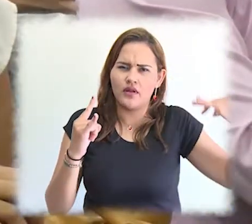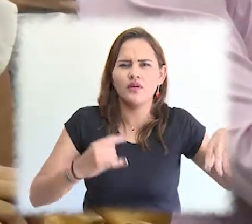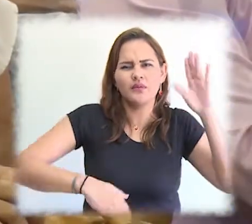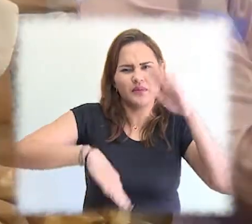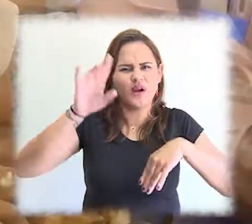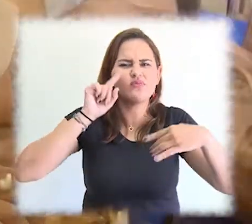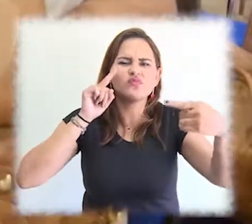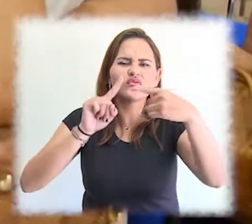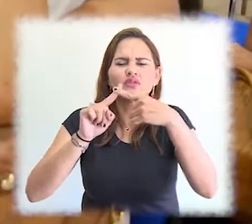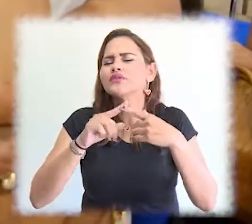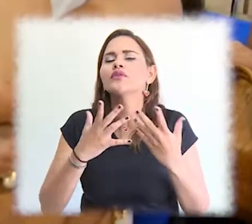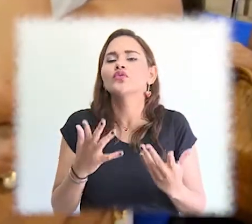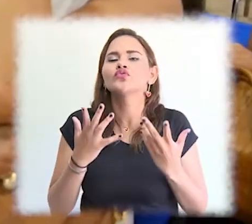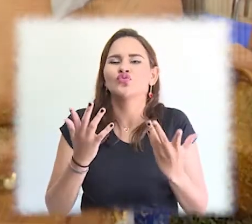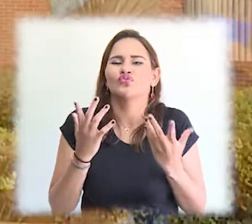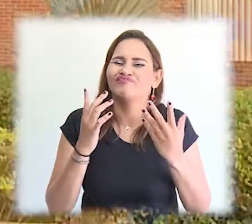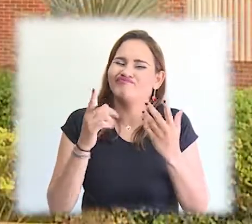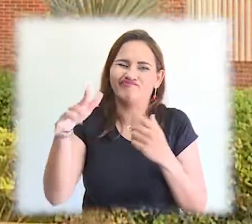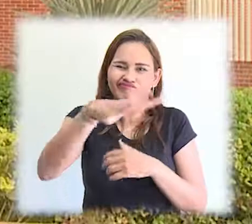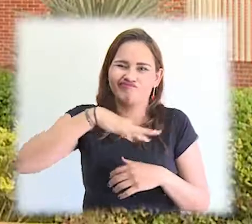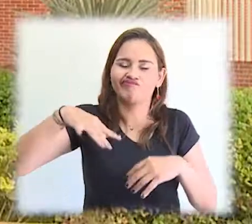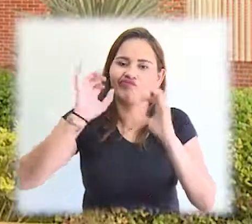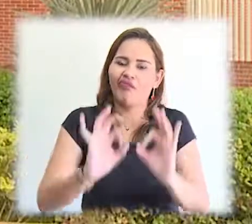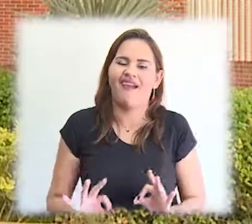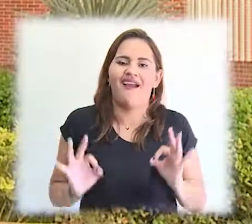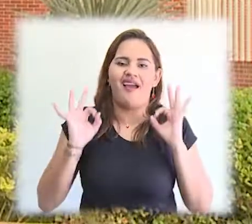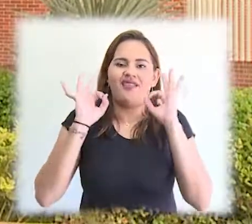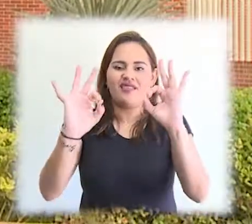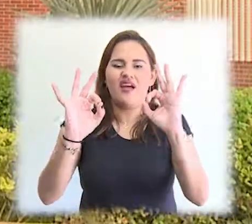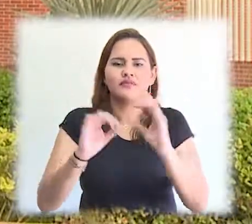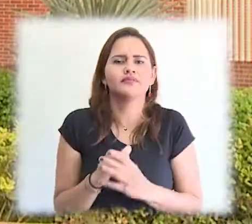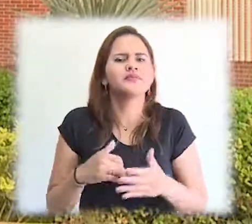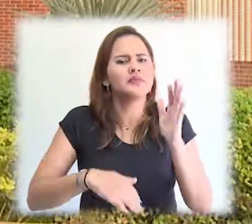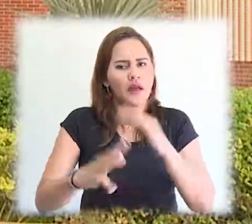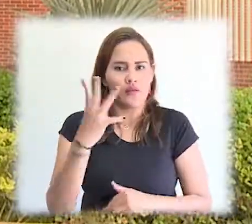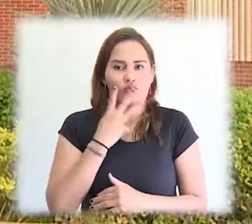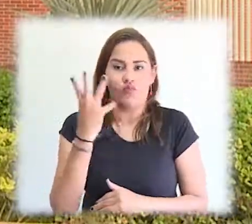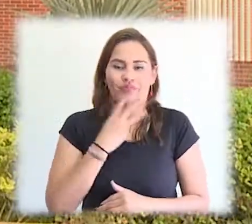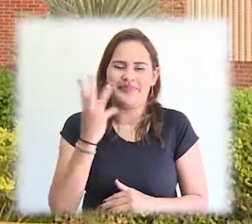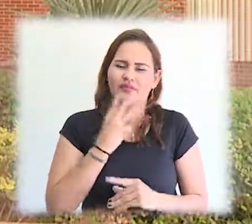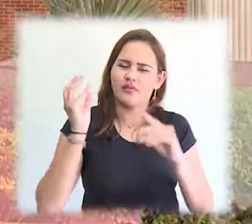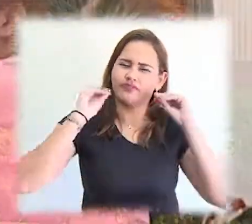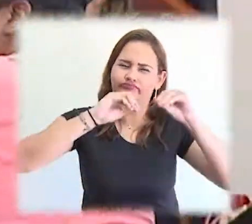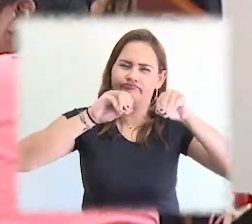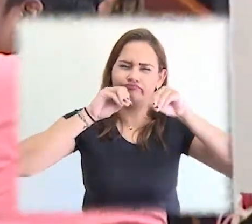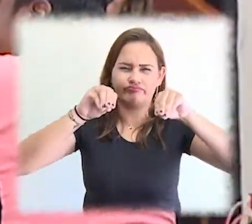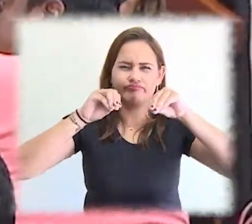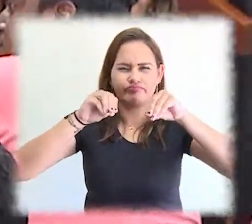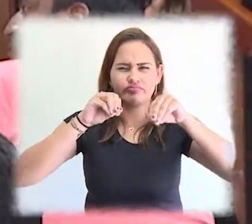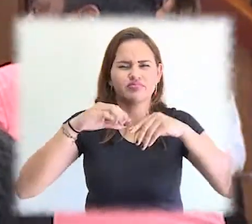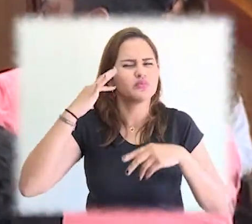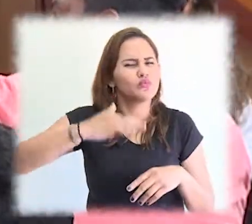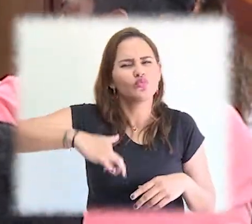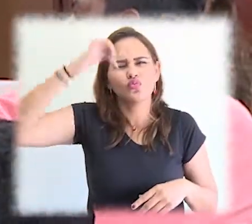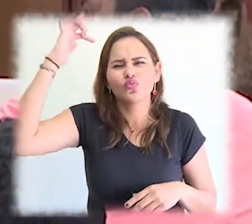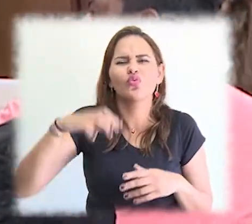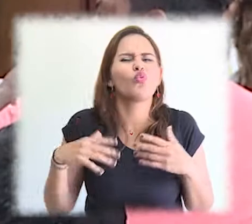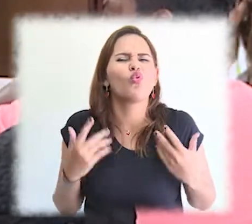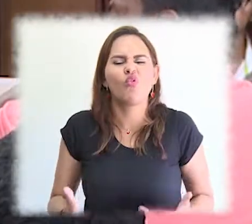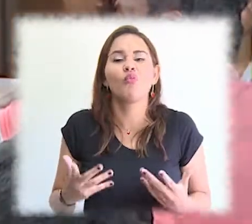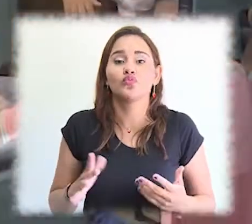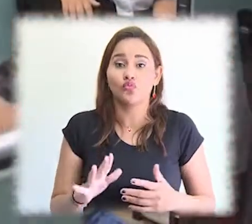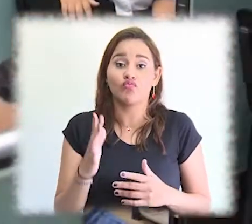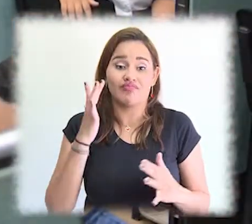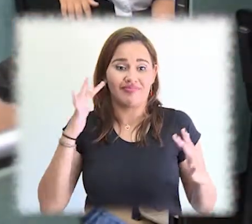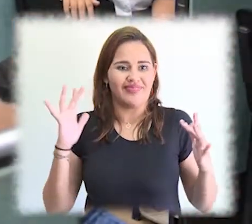por especializaciones, maestrías y doctorados, la Universidad del Magdalena le apuesta al mejoramiento de la calidad educativa de su entorno,